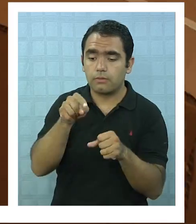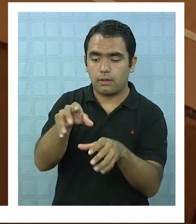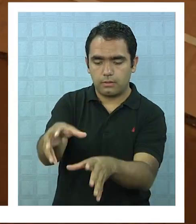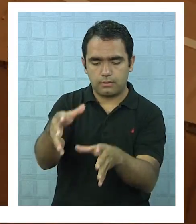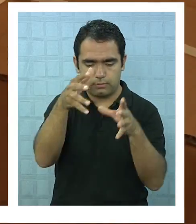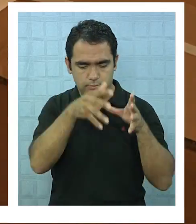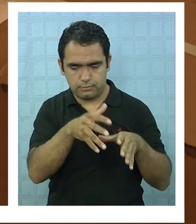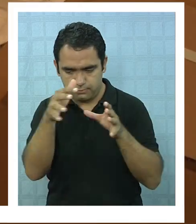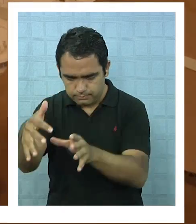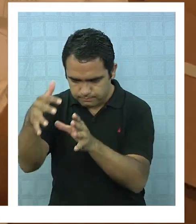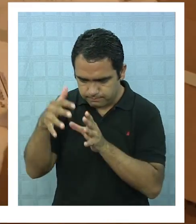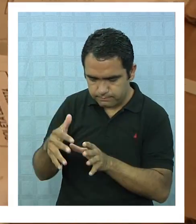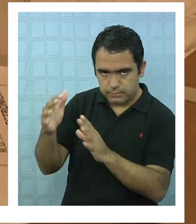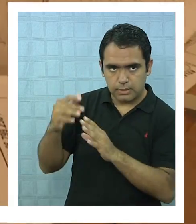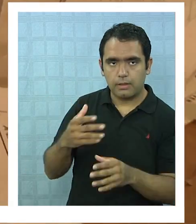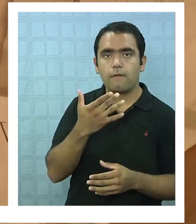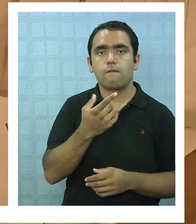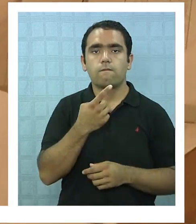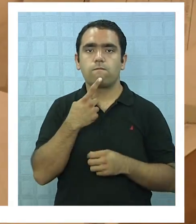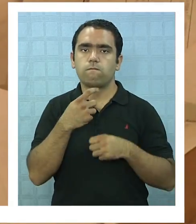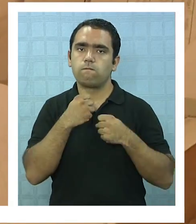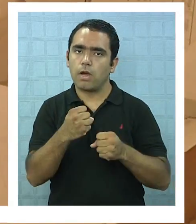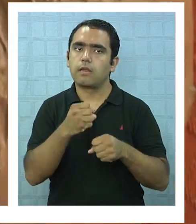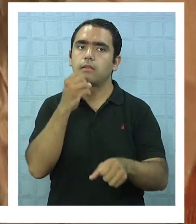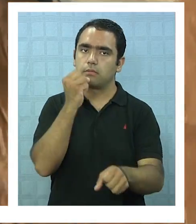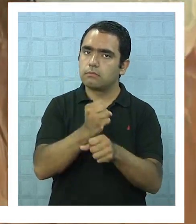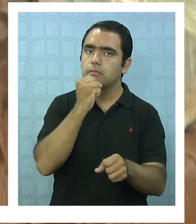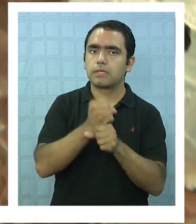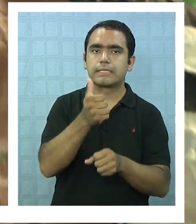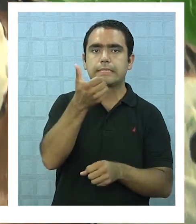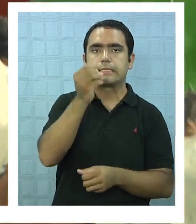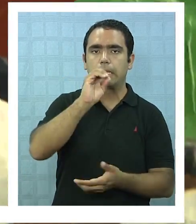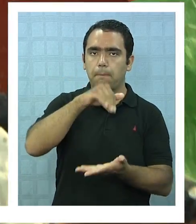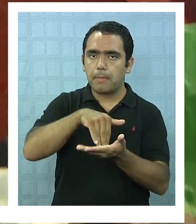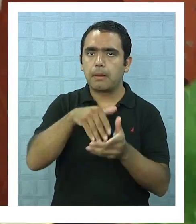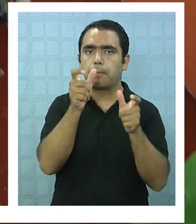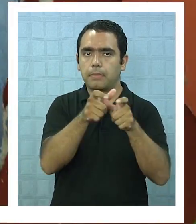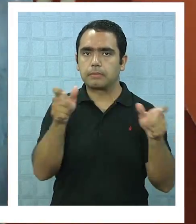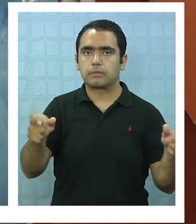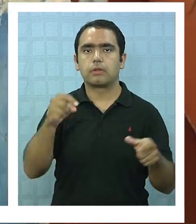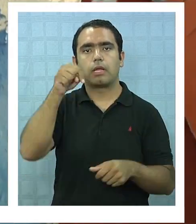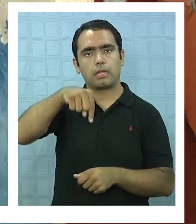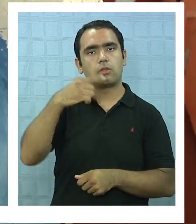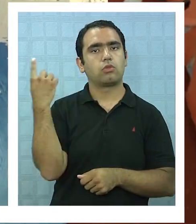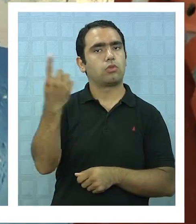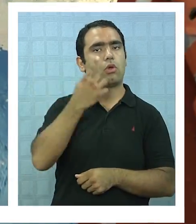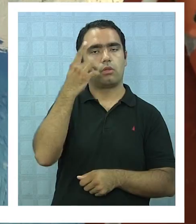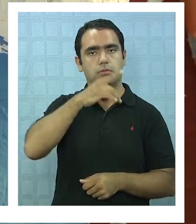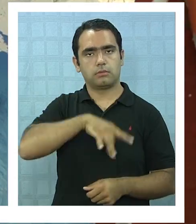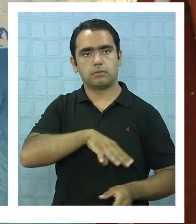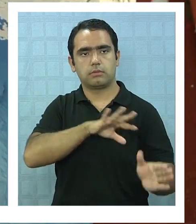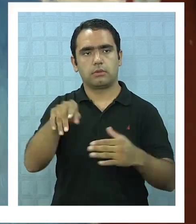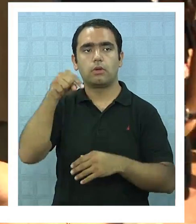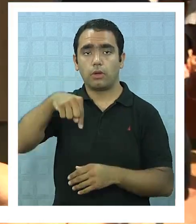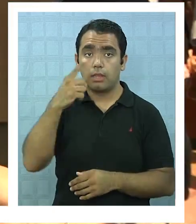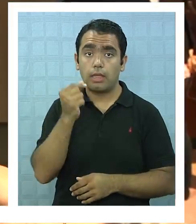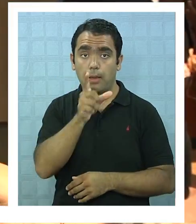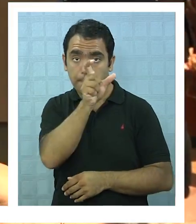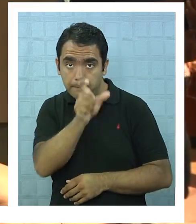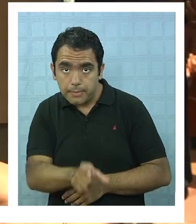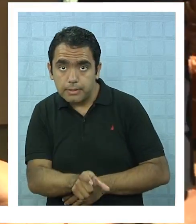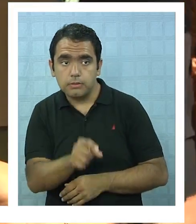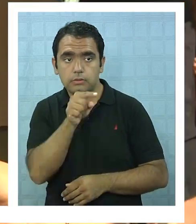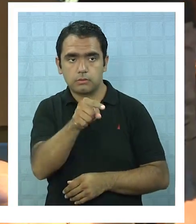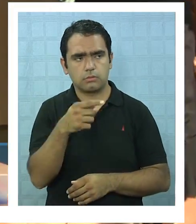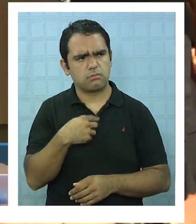hoy forman parte de una fuerza laboral que alcanza a más de 60.000 personas en todo Chile. Hoy en día un reciclador puede